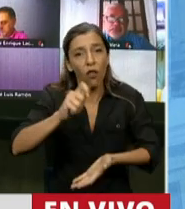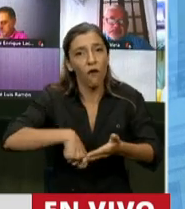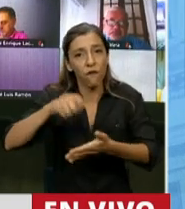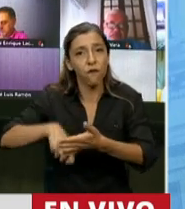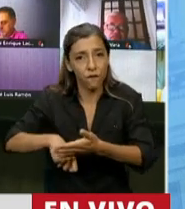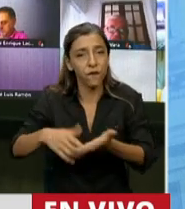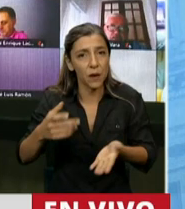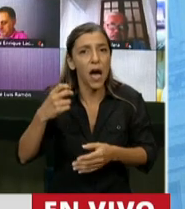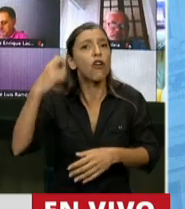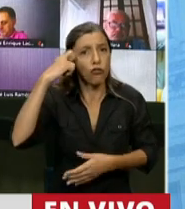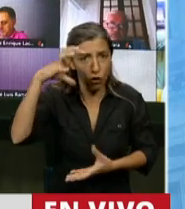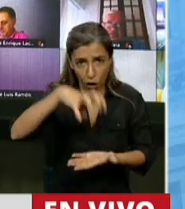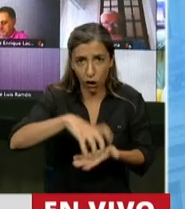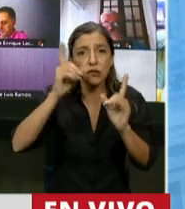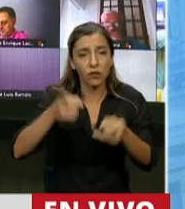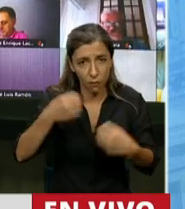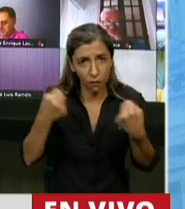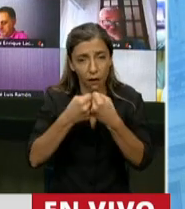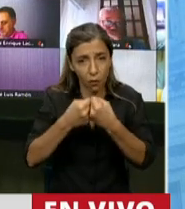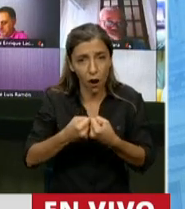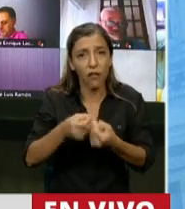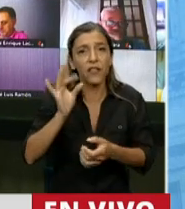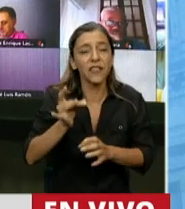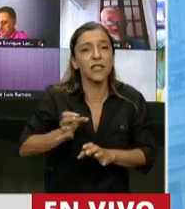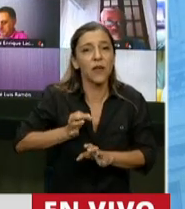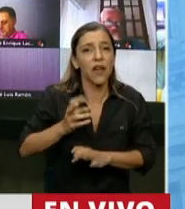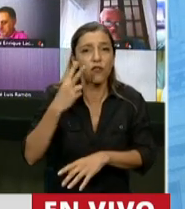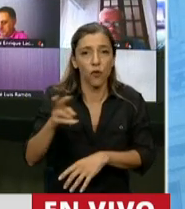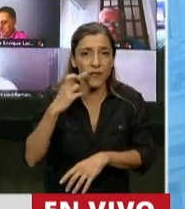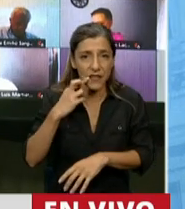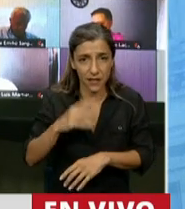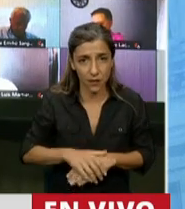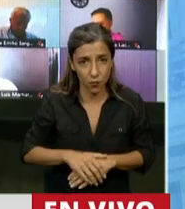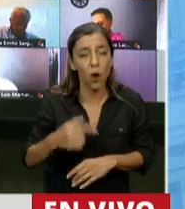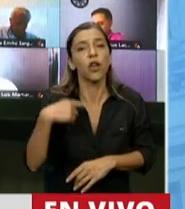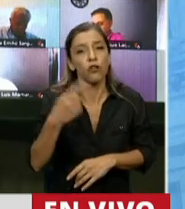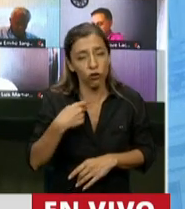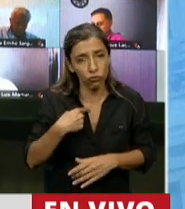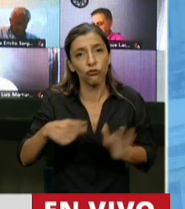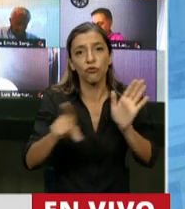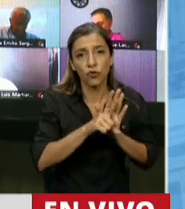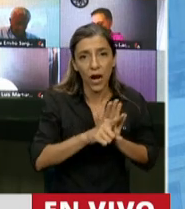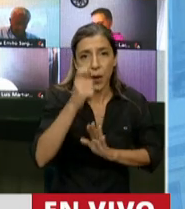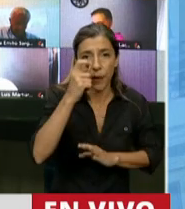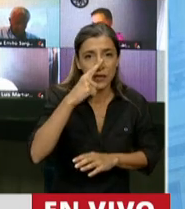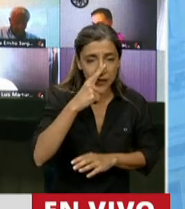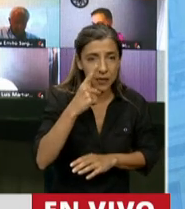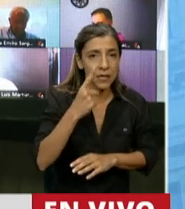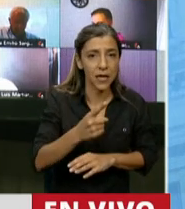este Congreso de la Nación en diciembre del 2019 y que nosotros ratificamos por la ley 27